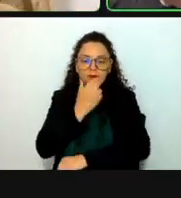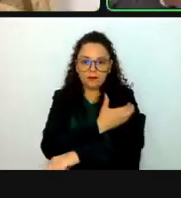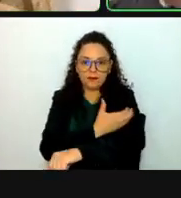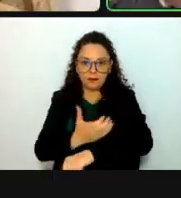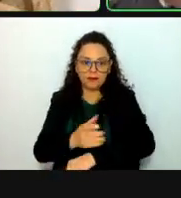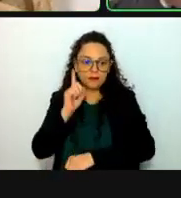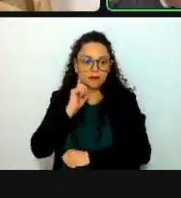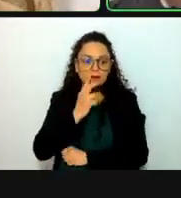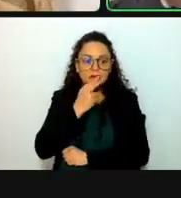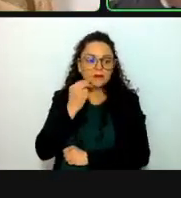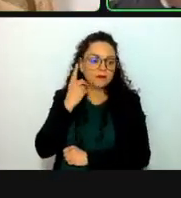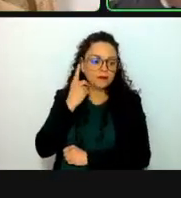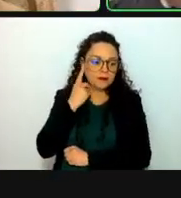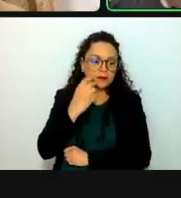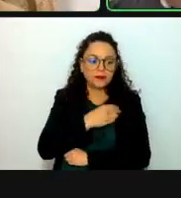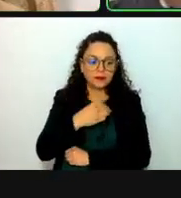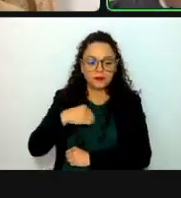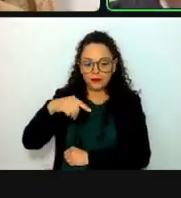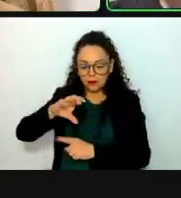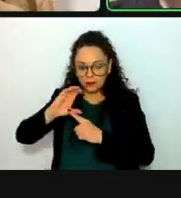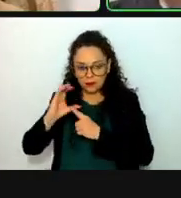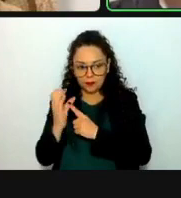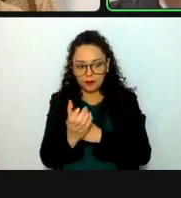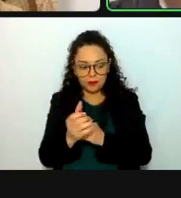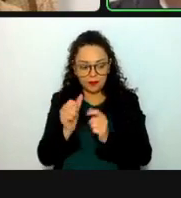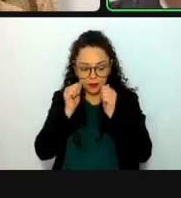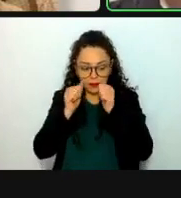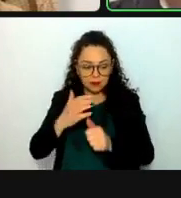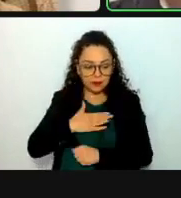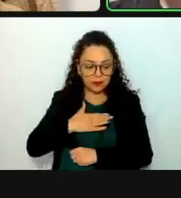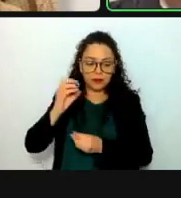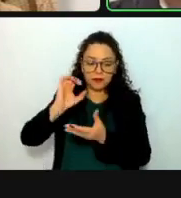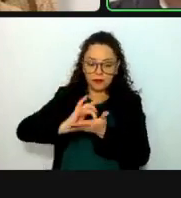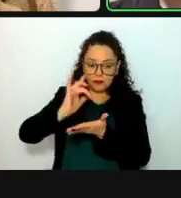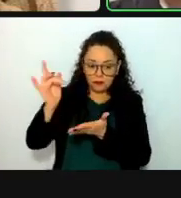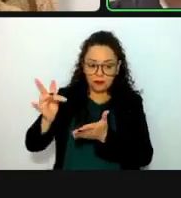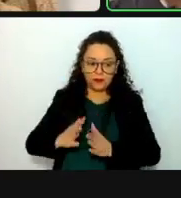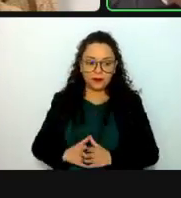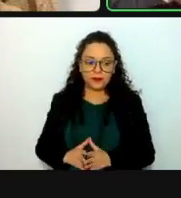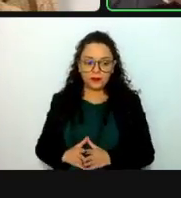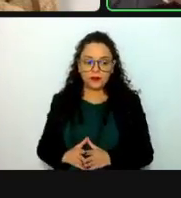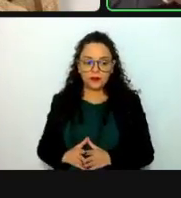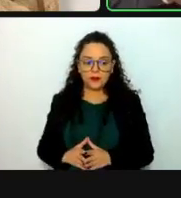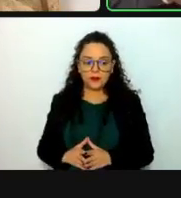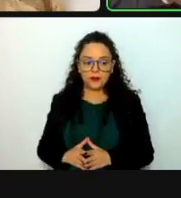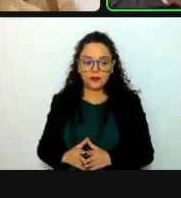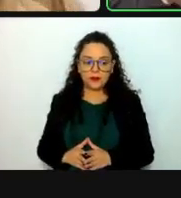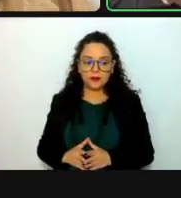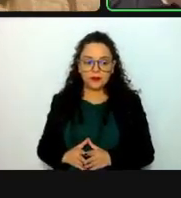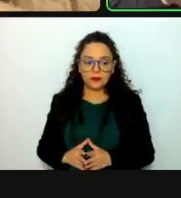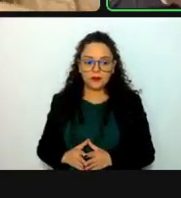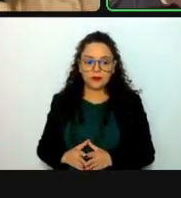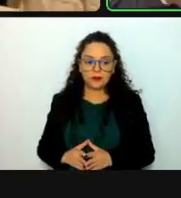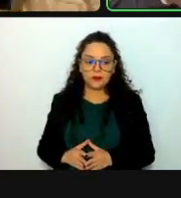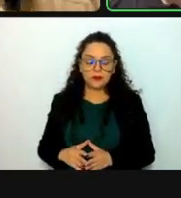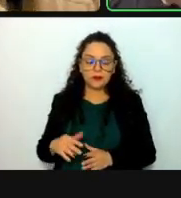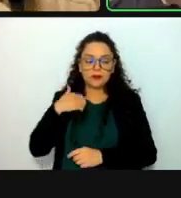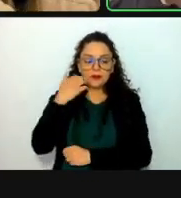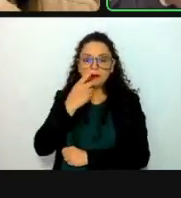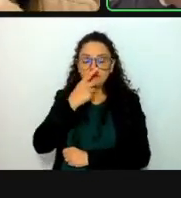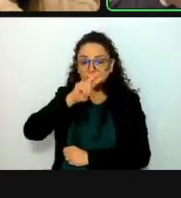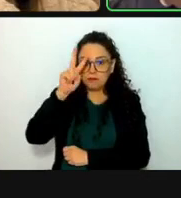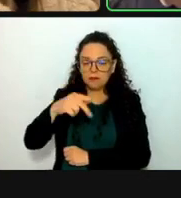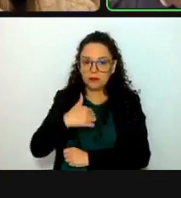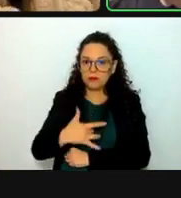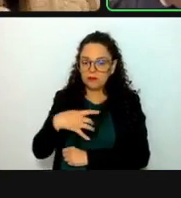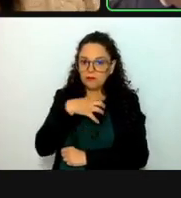integrantes de esta comisión. Gracias por su atención a la convocatoria de esta sesión. Primeramente, quiero externar que estoy muy contento porque este